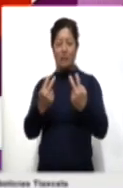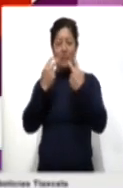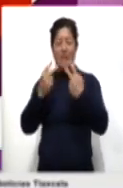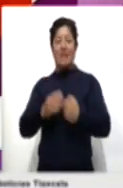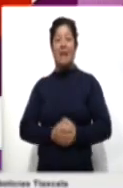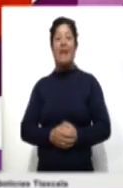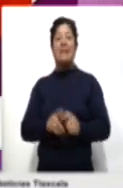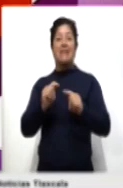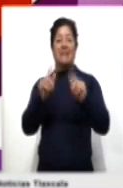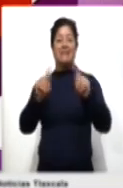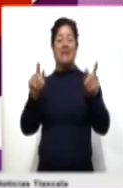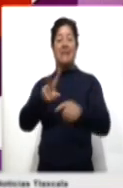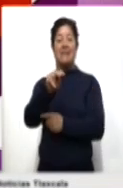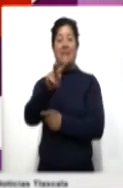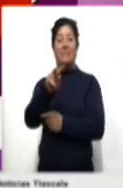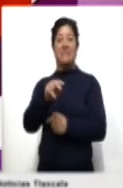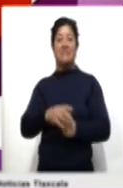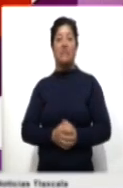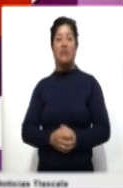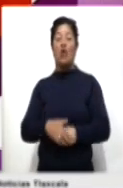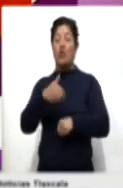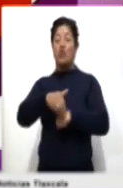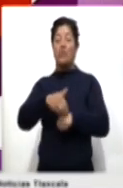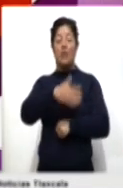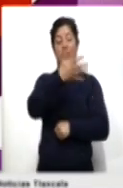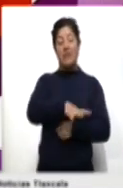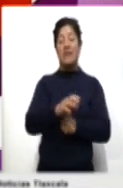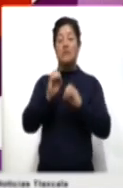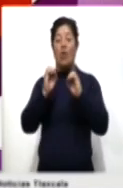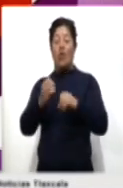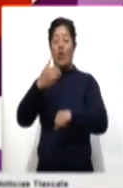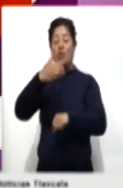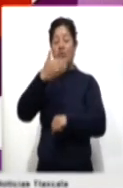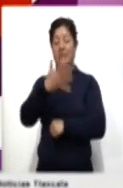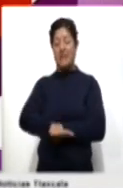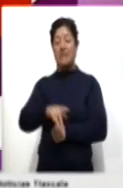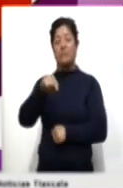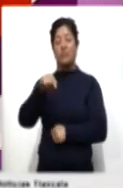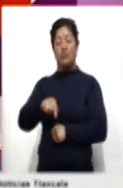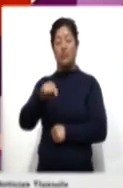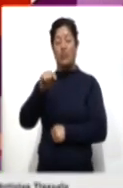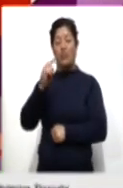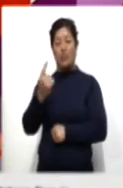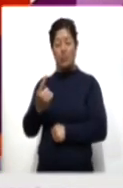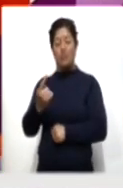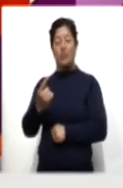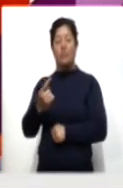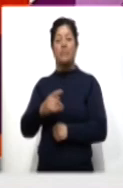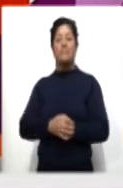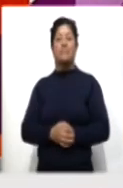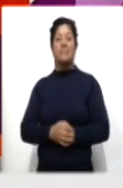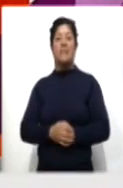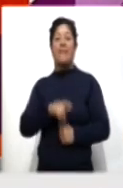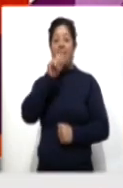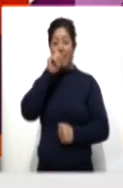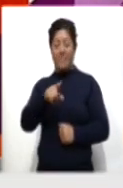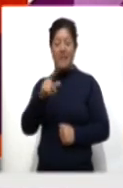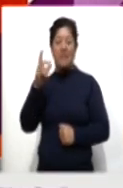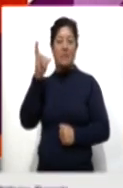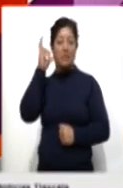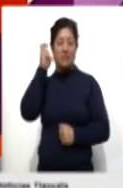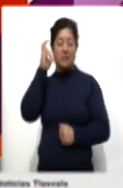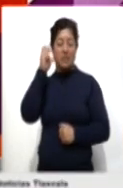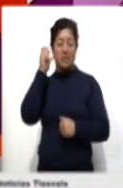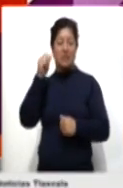través de la señal de Tlaxcala Televisión, el canal número 10 de su sistema de cable 10.1 de la señal abierta. Nos estamos escuchando a